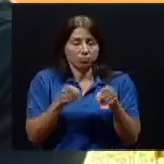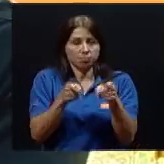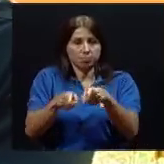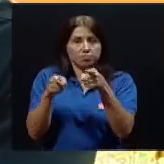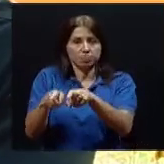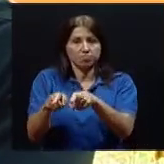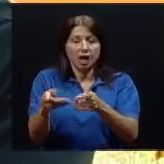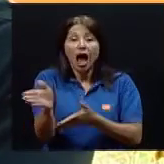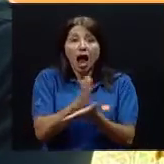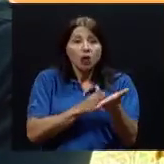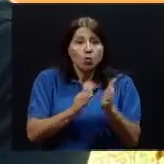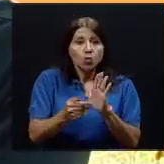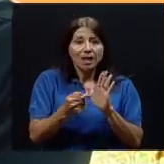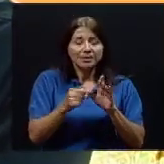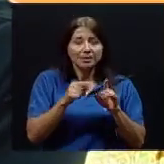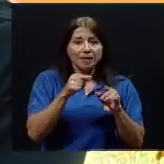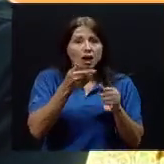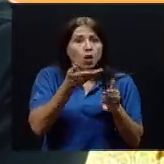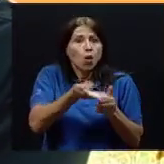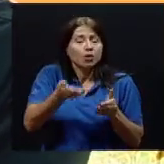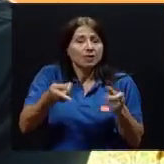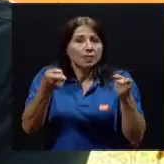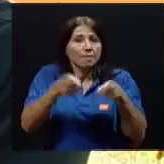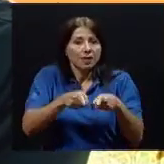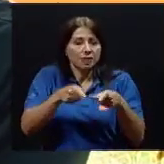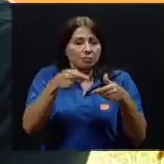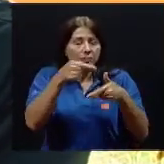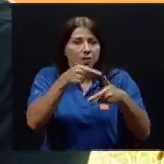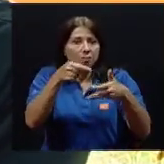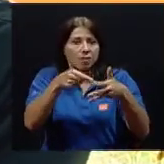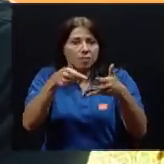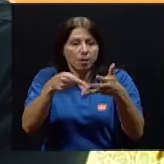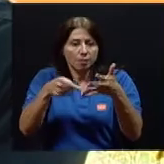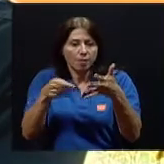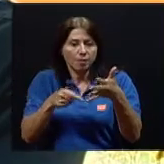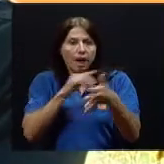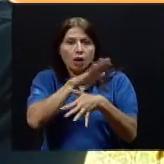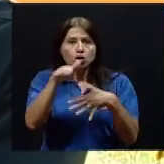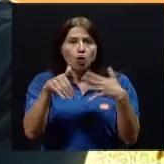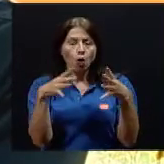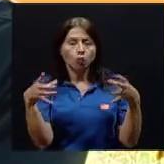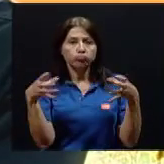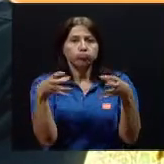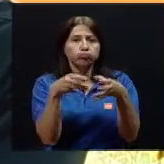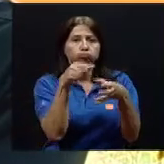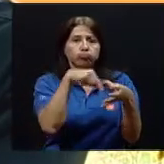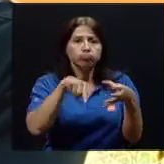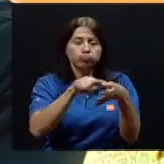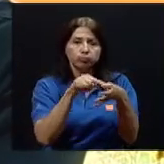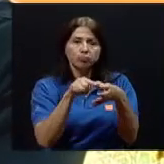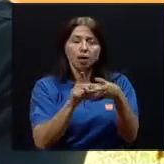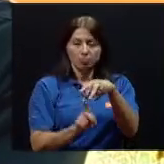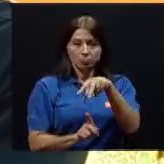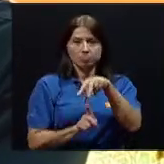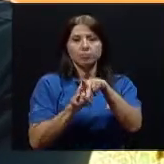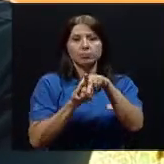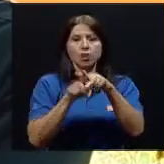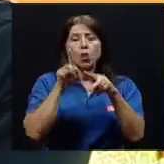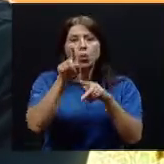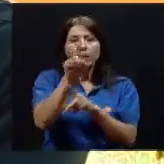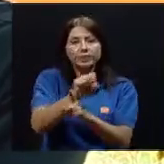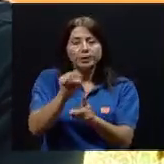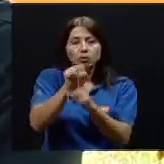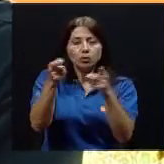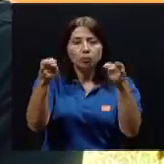que en su conjunto, una vez agrupadas, hacen referencia ahora sí a una entidad que puede estar